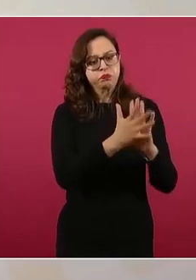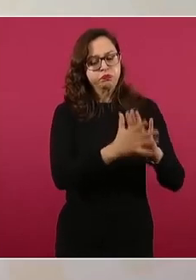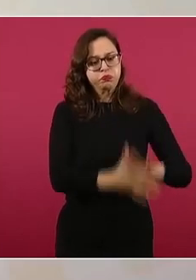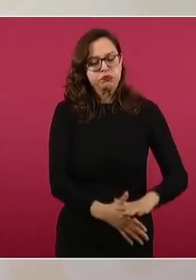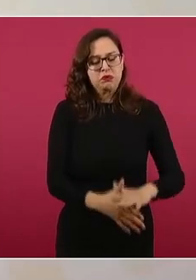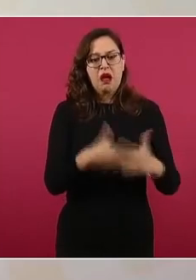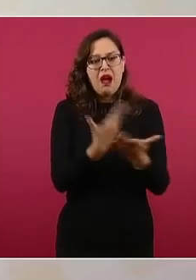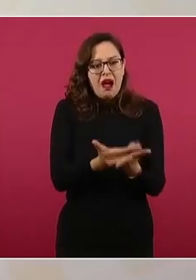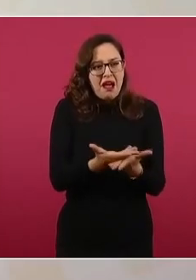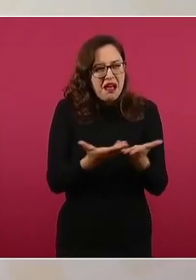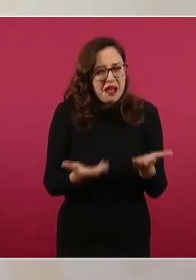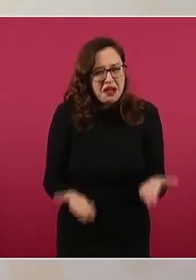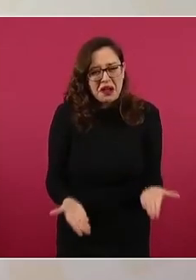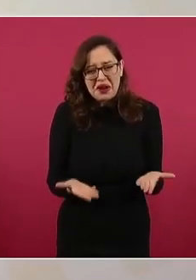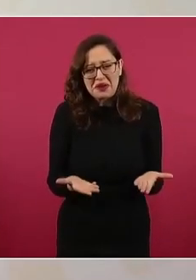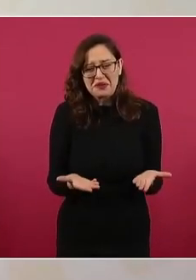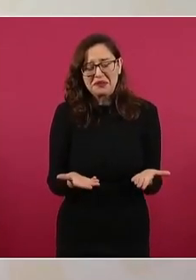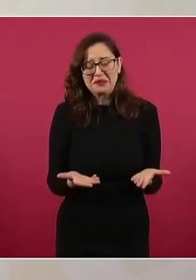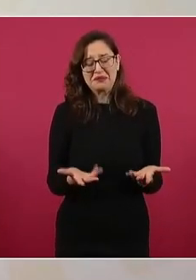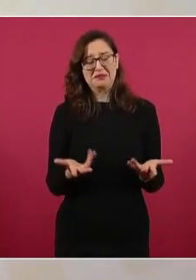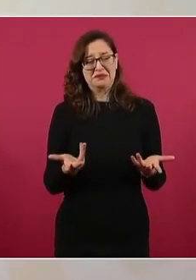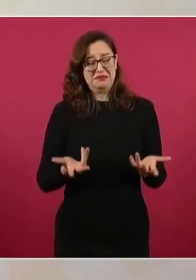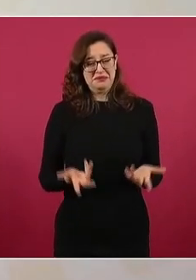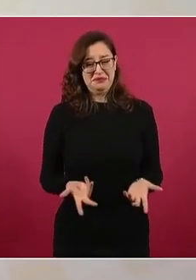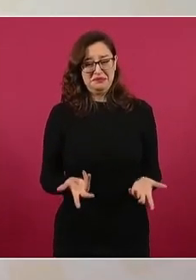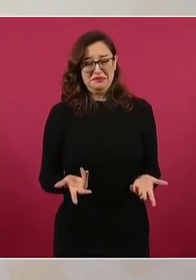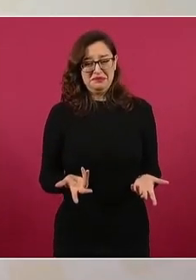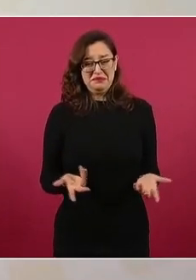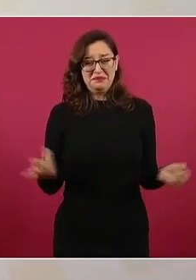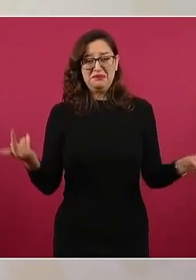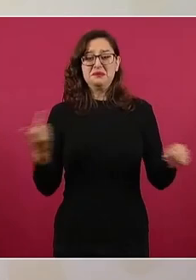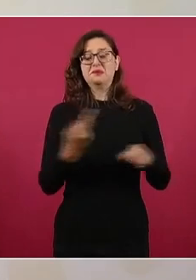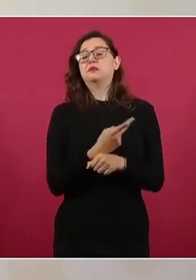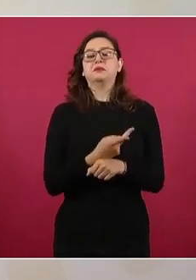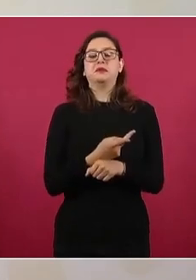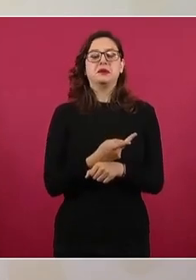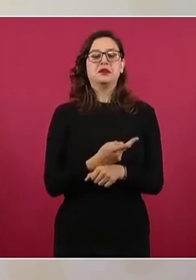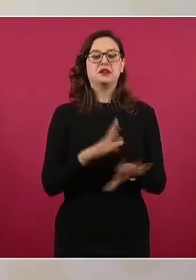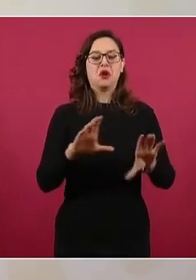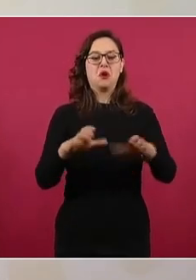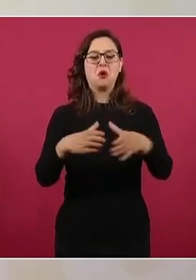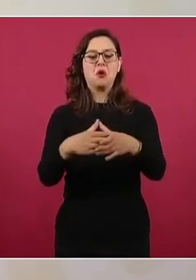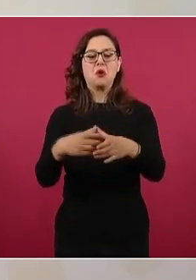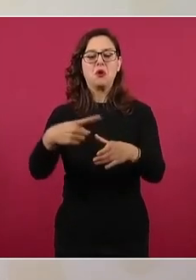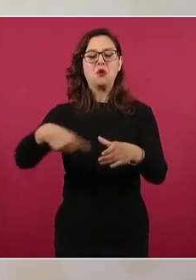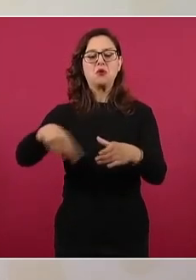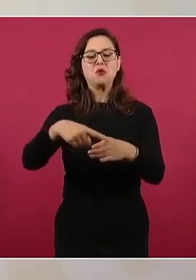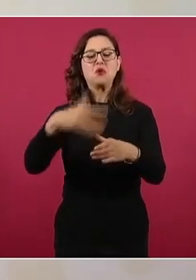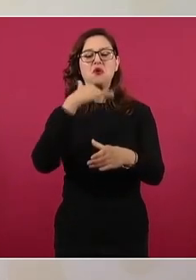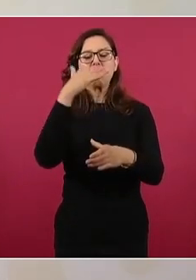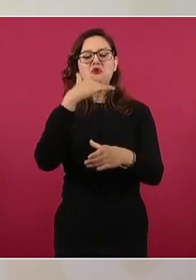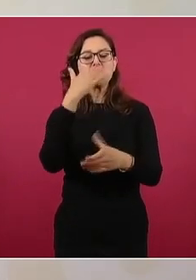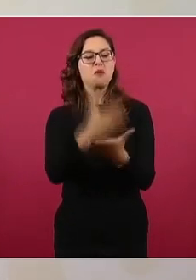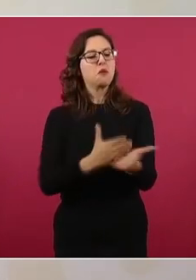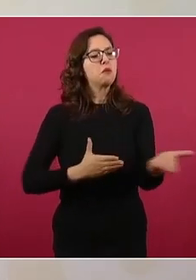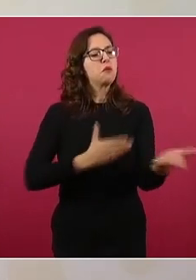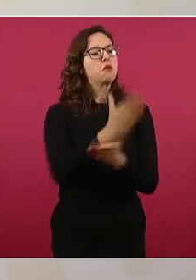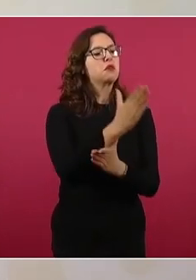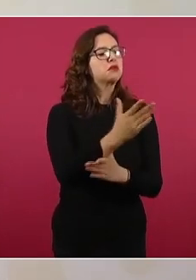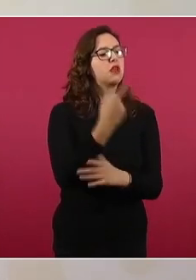un grupo de oligarcas corruptos van a decidir.